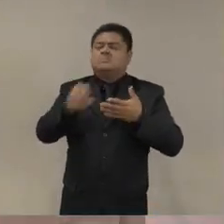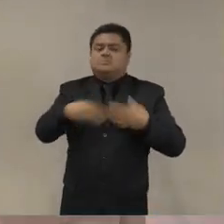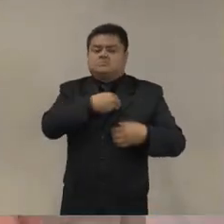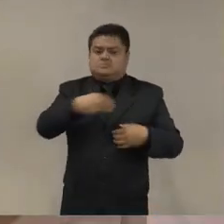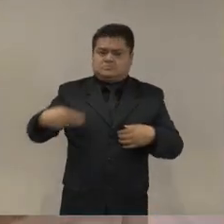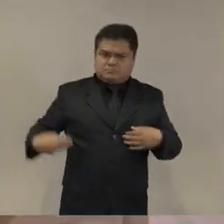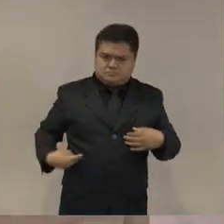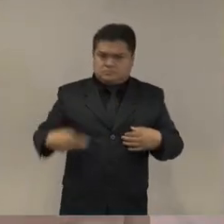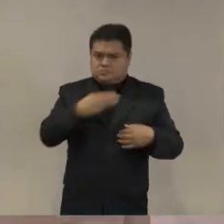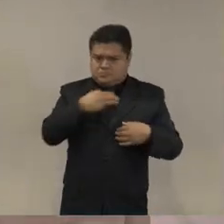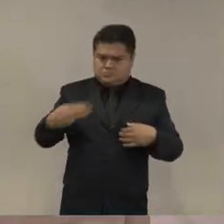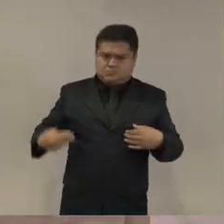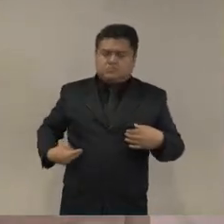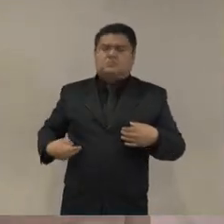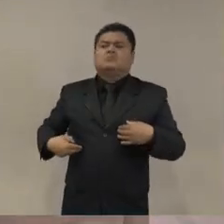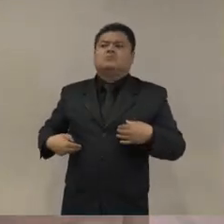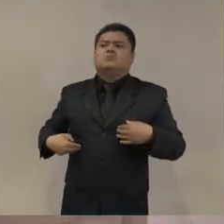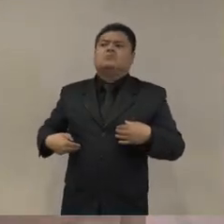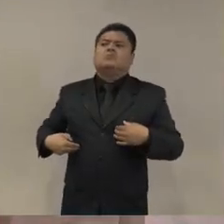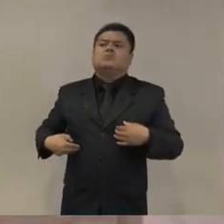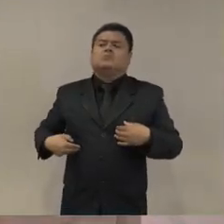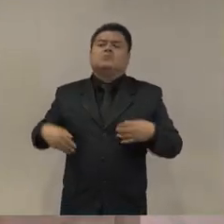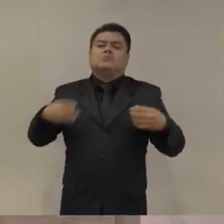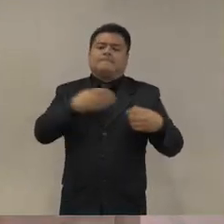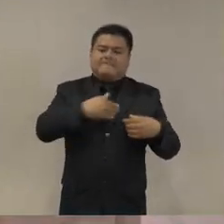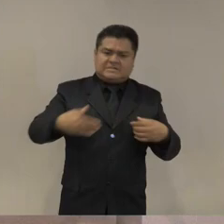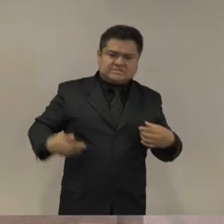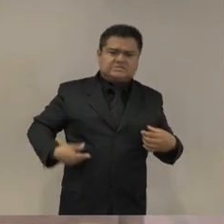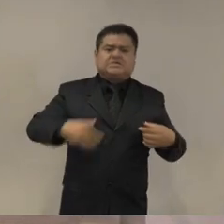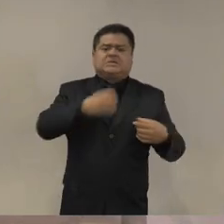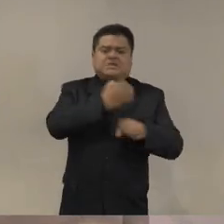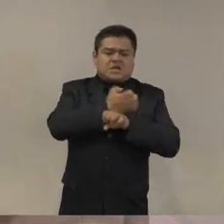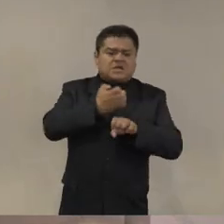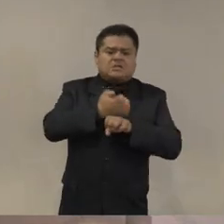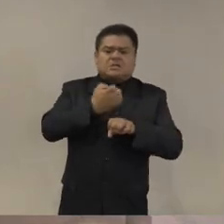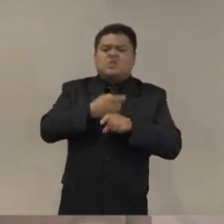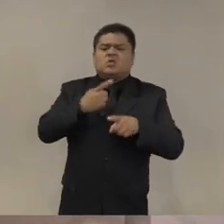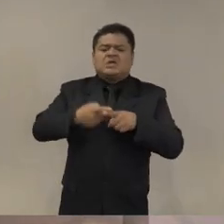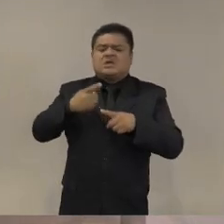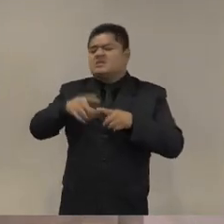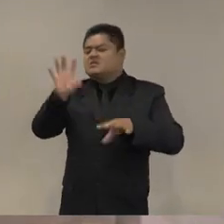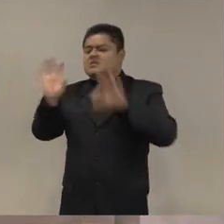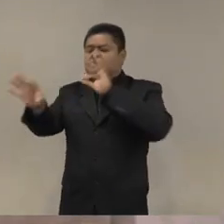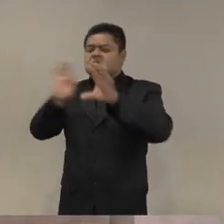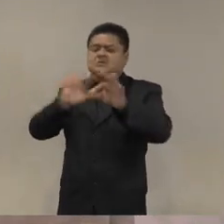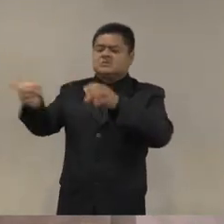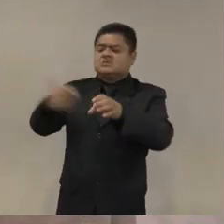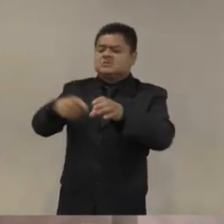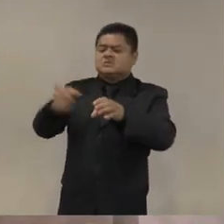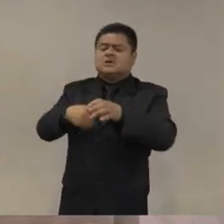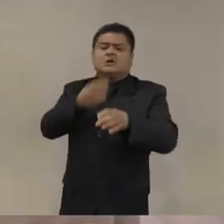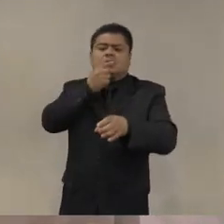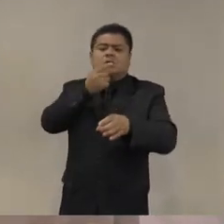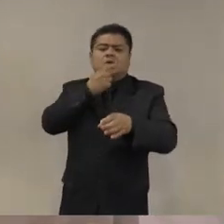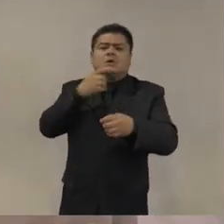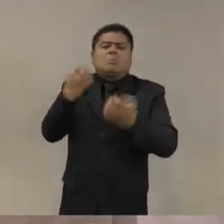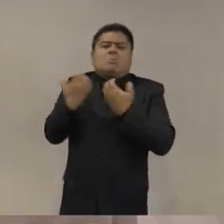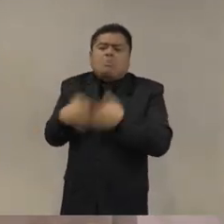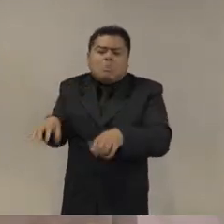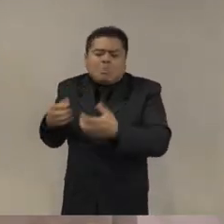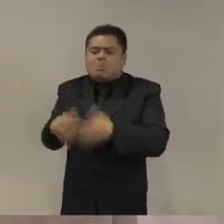como policías no hay una estructura que permita una